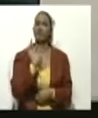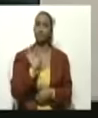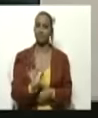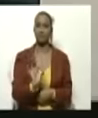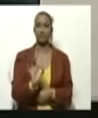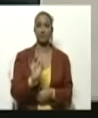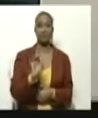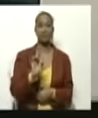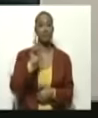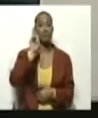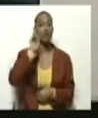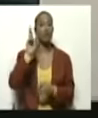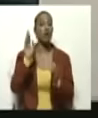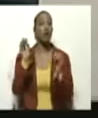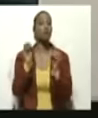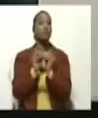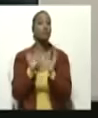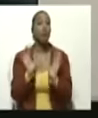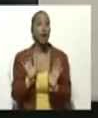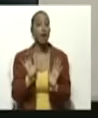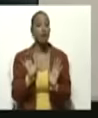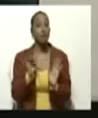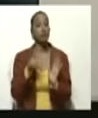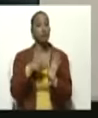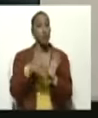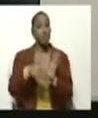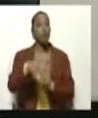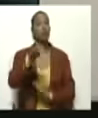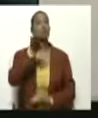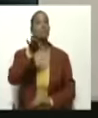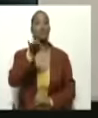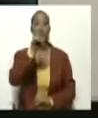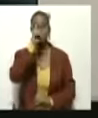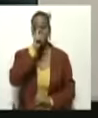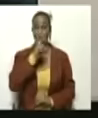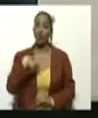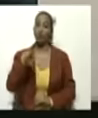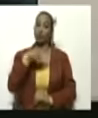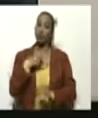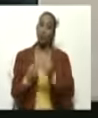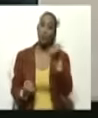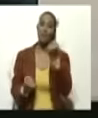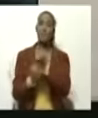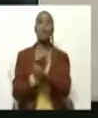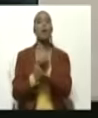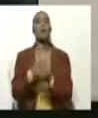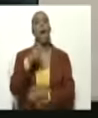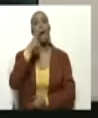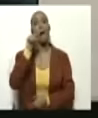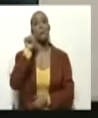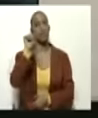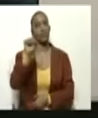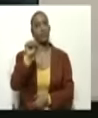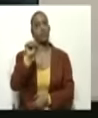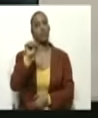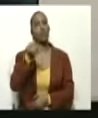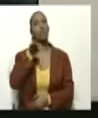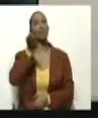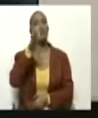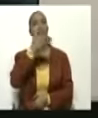en los años venideros. Vamos con Maduro por un futuro mejor y seguro.